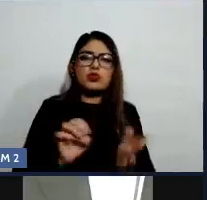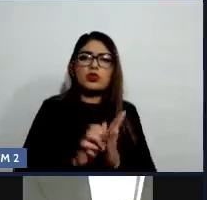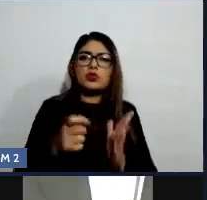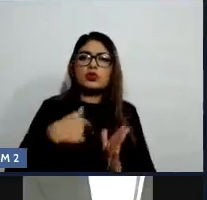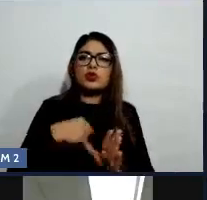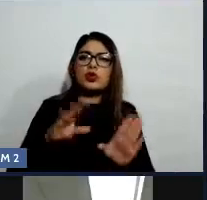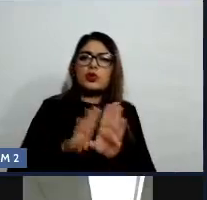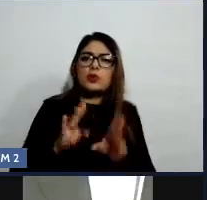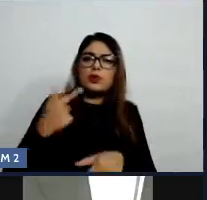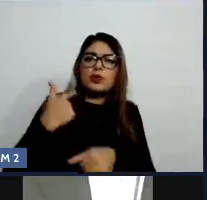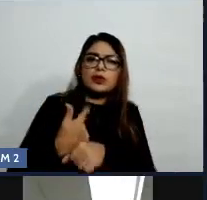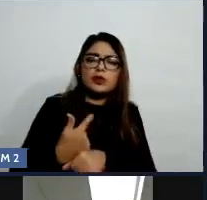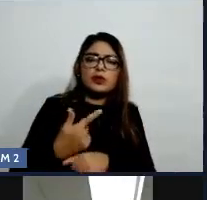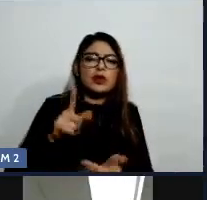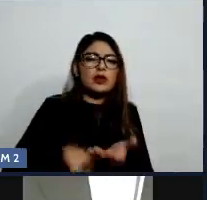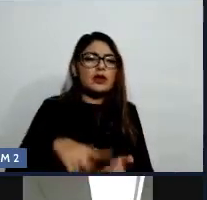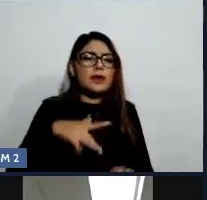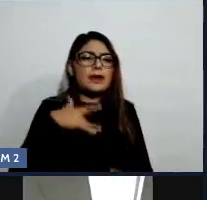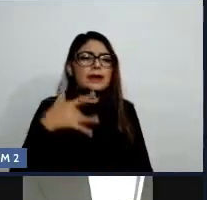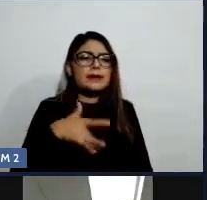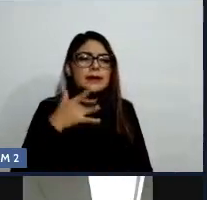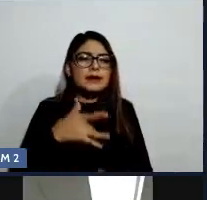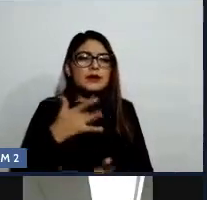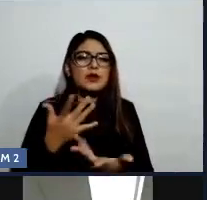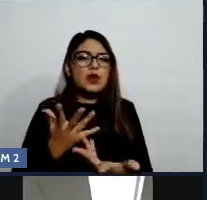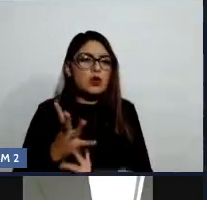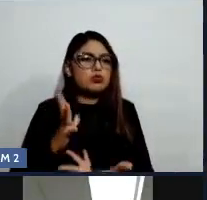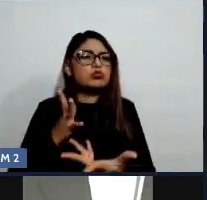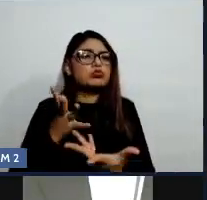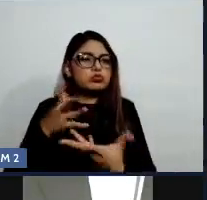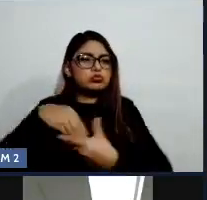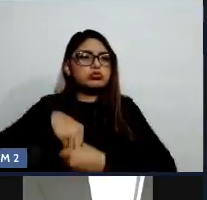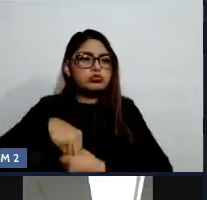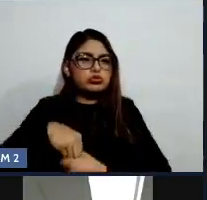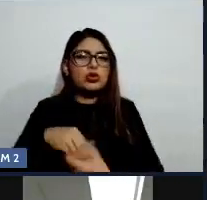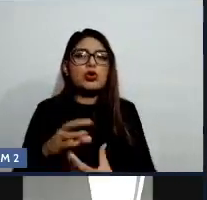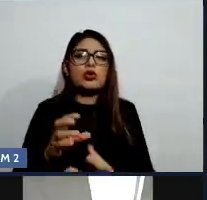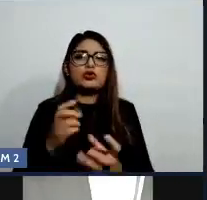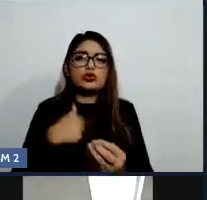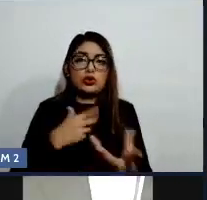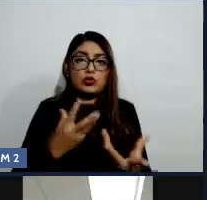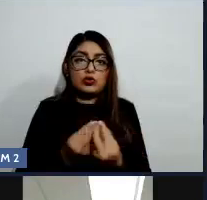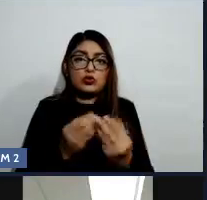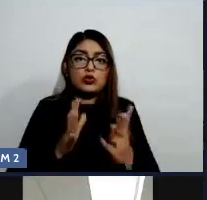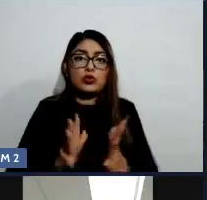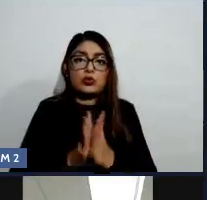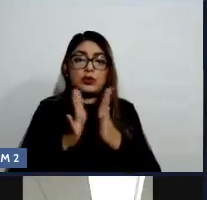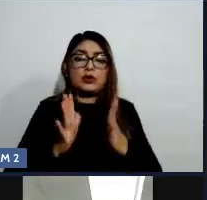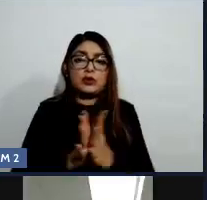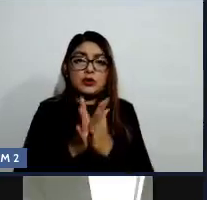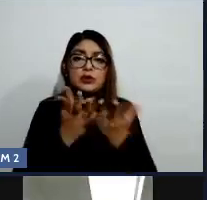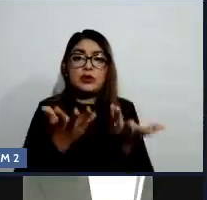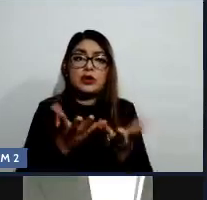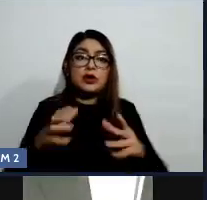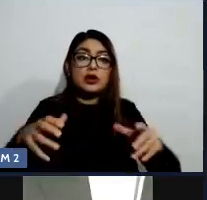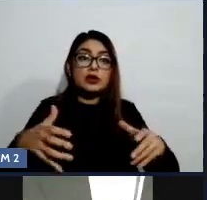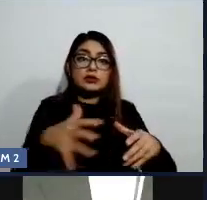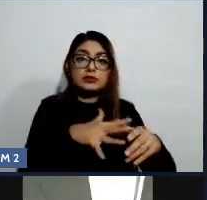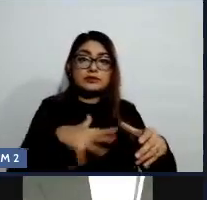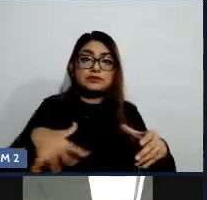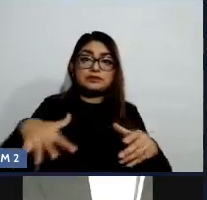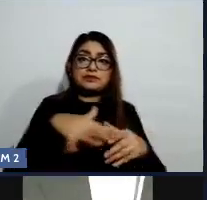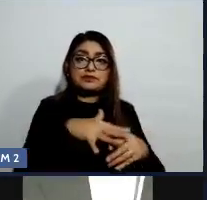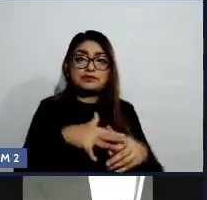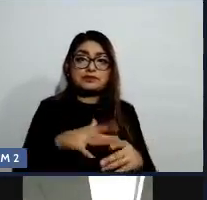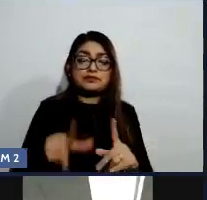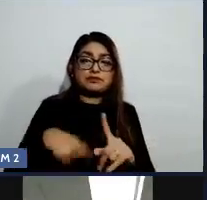siento integrado y participo con ellos, ¿no? La relación positiva que pueda haber en esa comunidad va a ser un factor de protección.